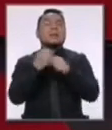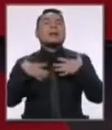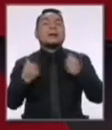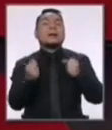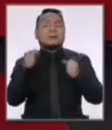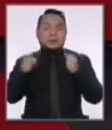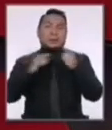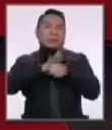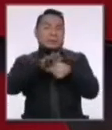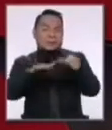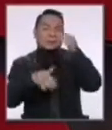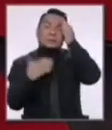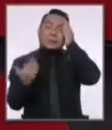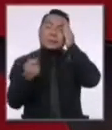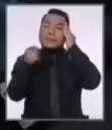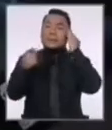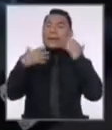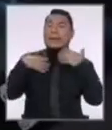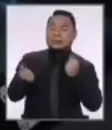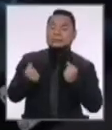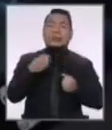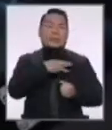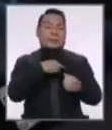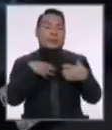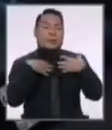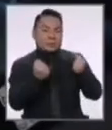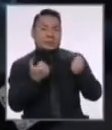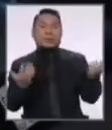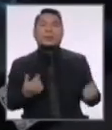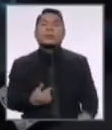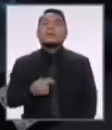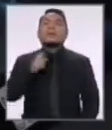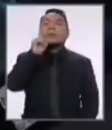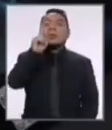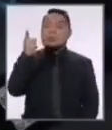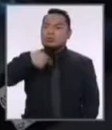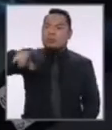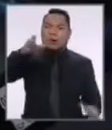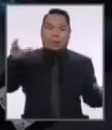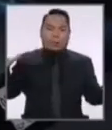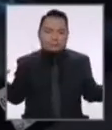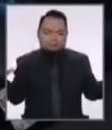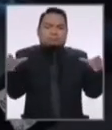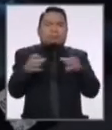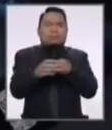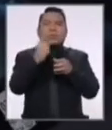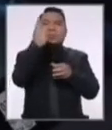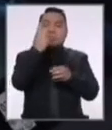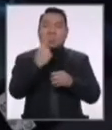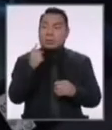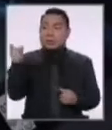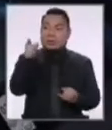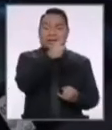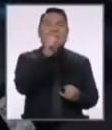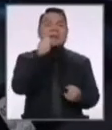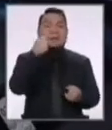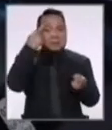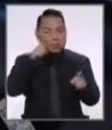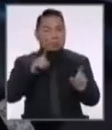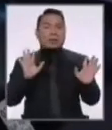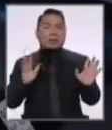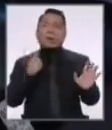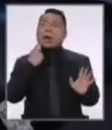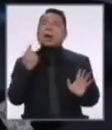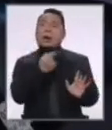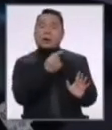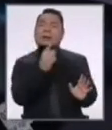de lo que ha significado esta pandemia. Por un lado de salud, el Ministerio de Salud, no, un solo ente. Quizás sería interesante explorar esta posibilidad, pero queríamos